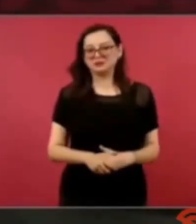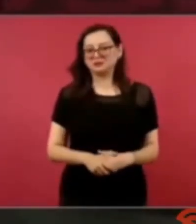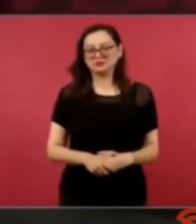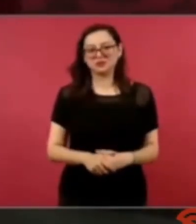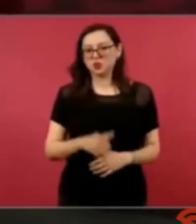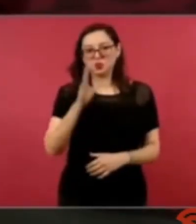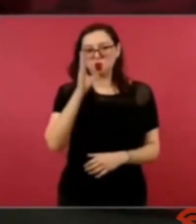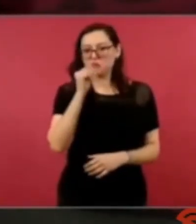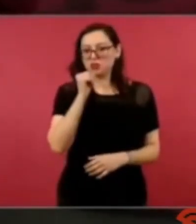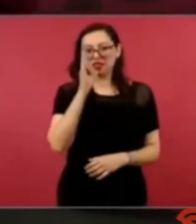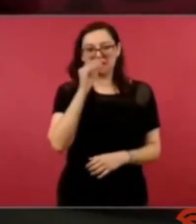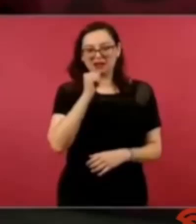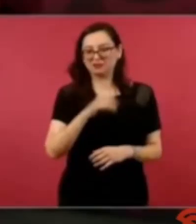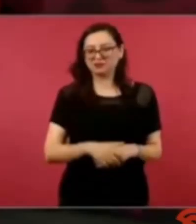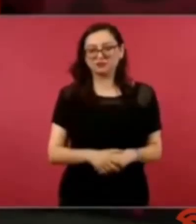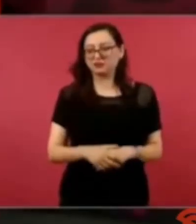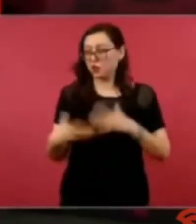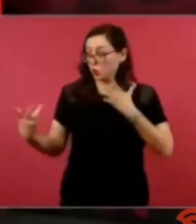clave indispensable